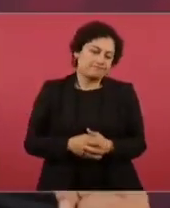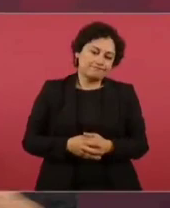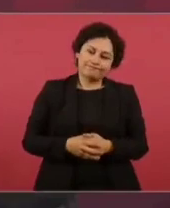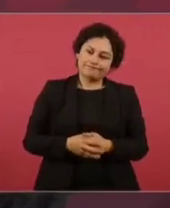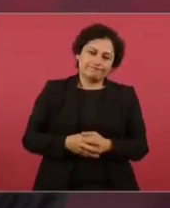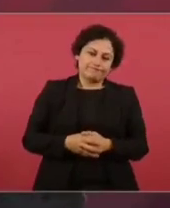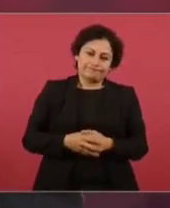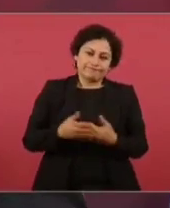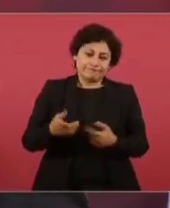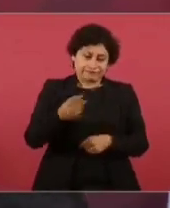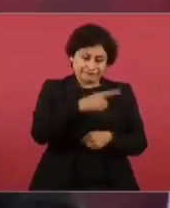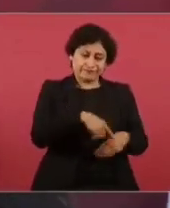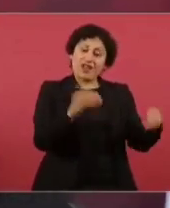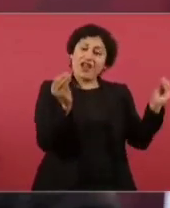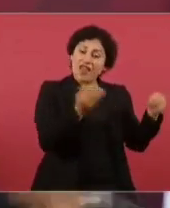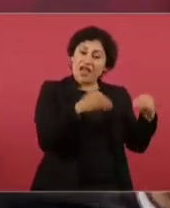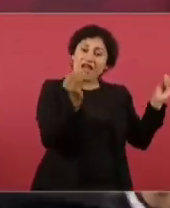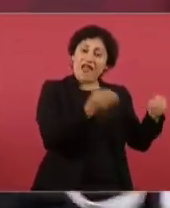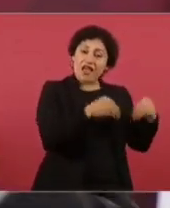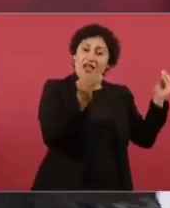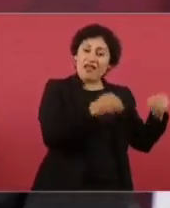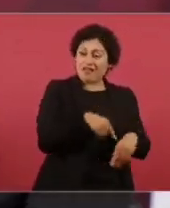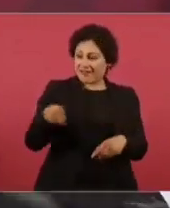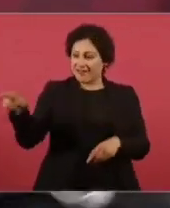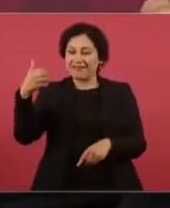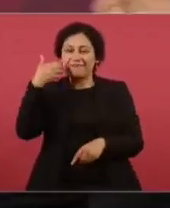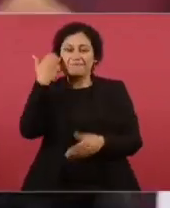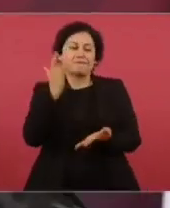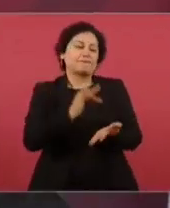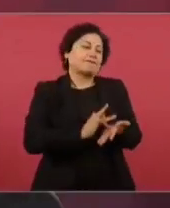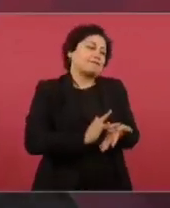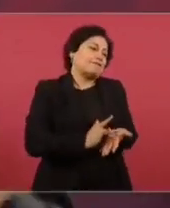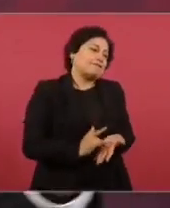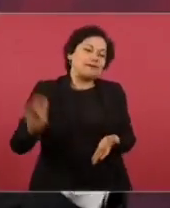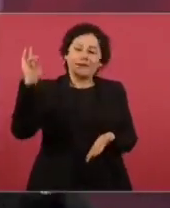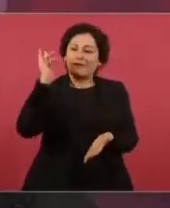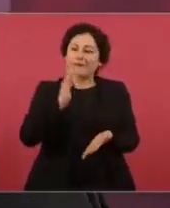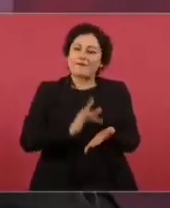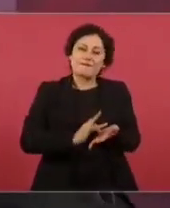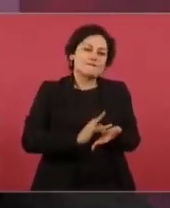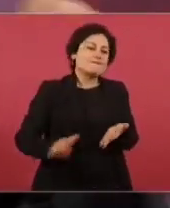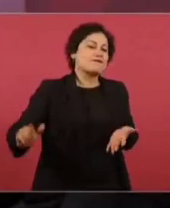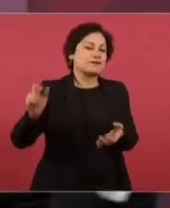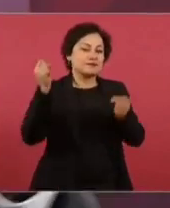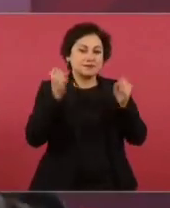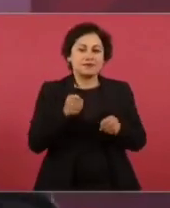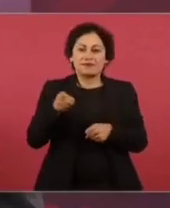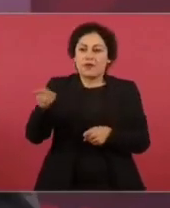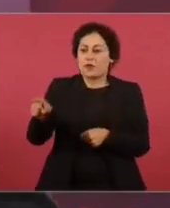debates y ahí sí iban a abrir Radio Fórmula,